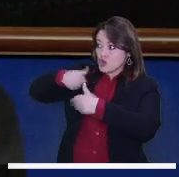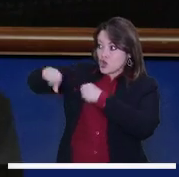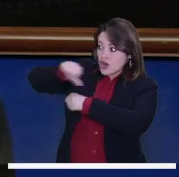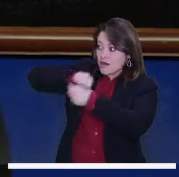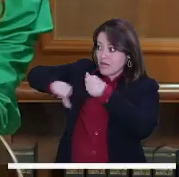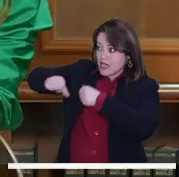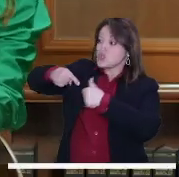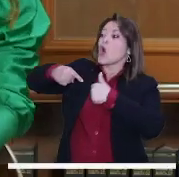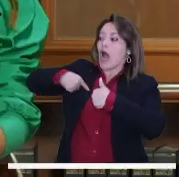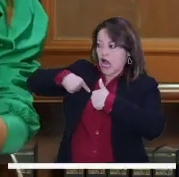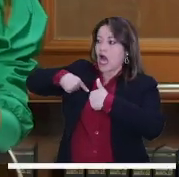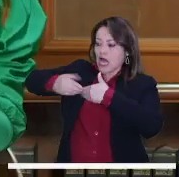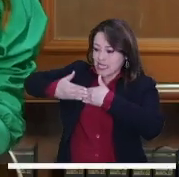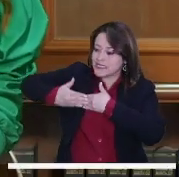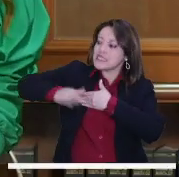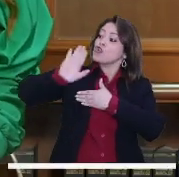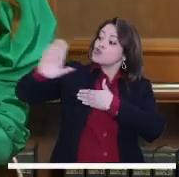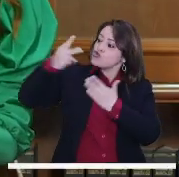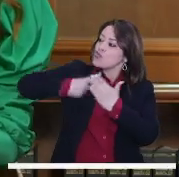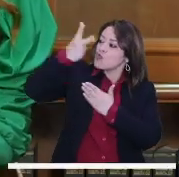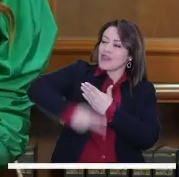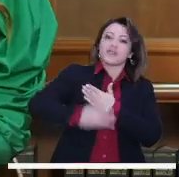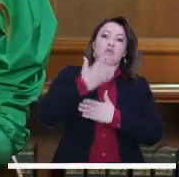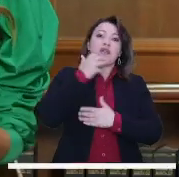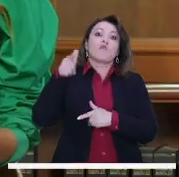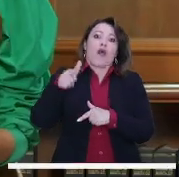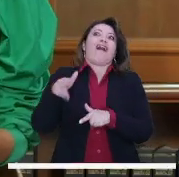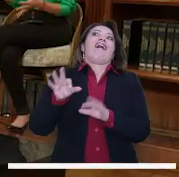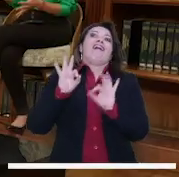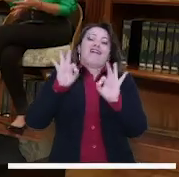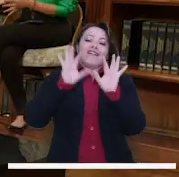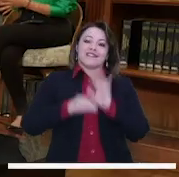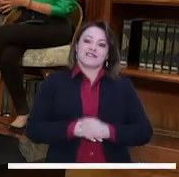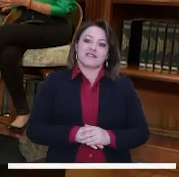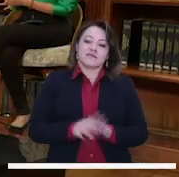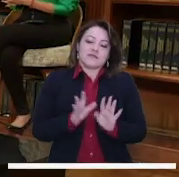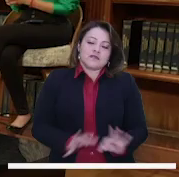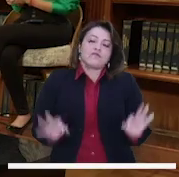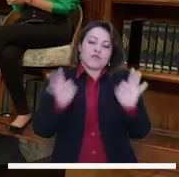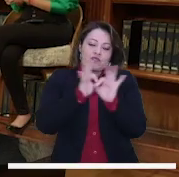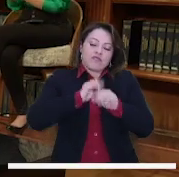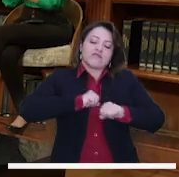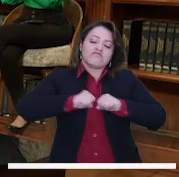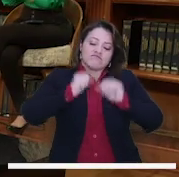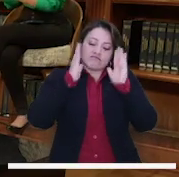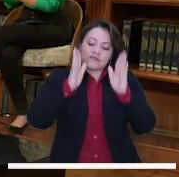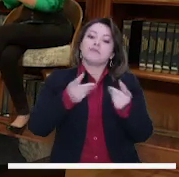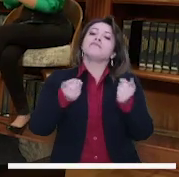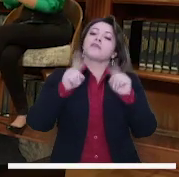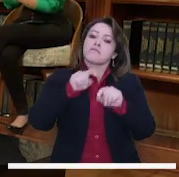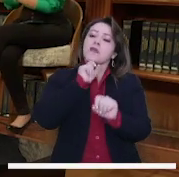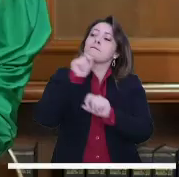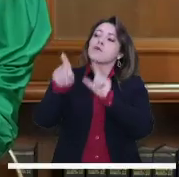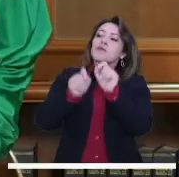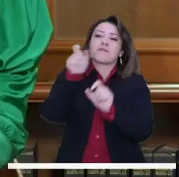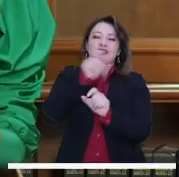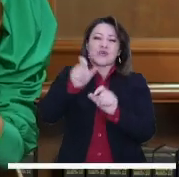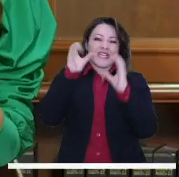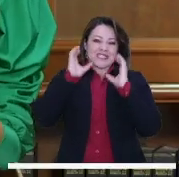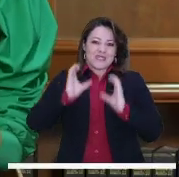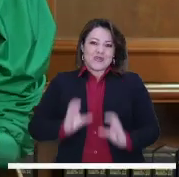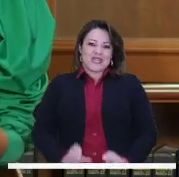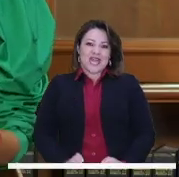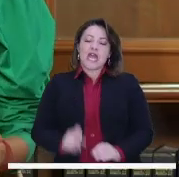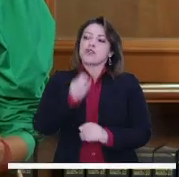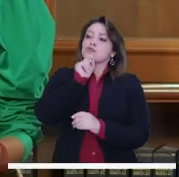construir sobre eso. Un camino en el cual, por supuesto, pues hay que seguir trabajando. Nosotros también hemos preguntado a